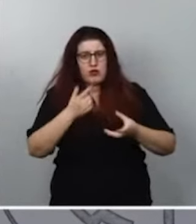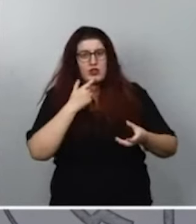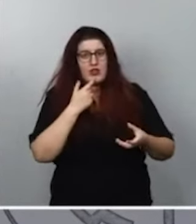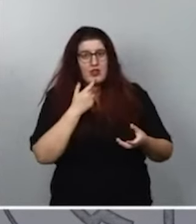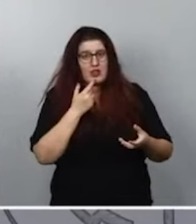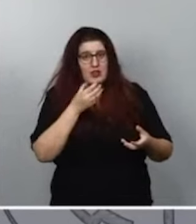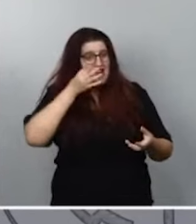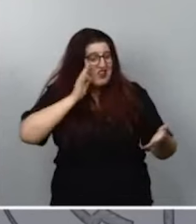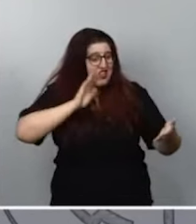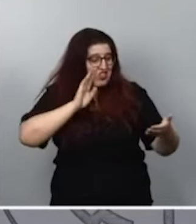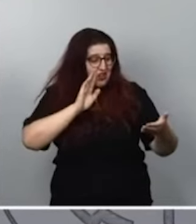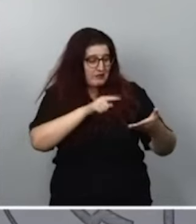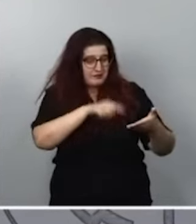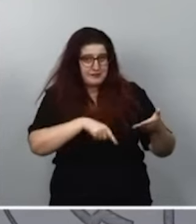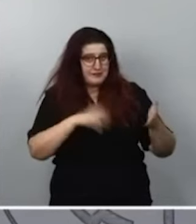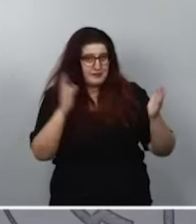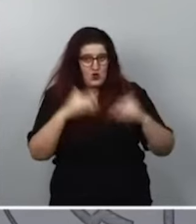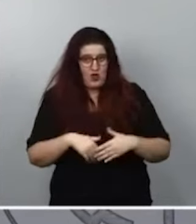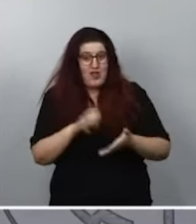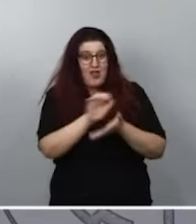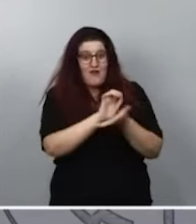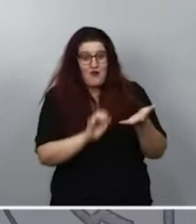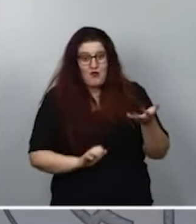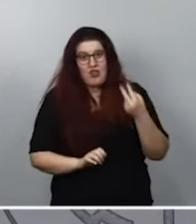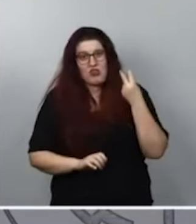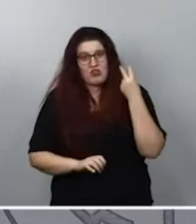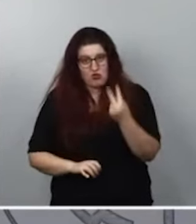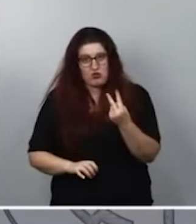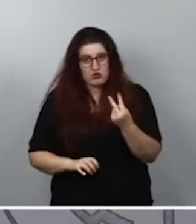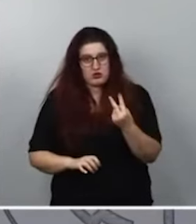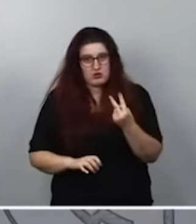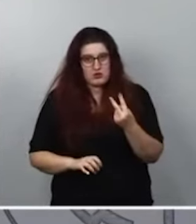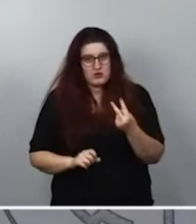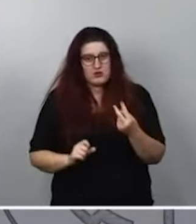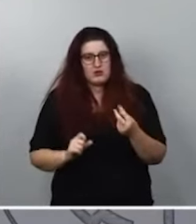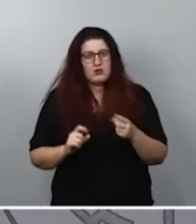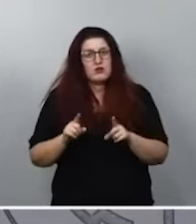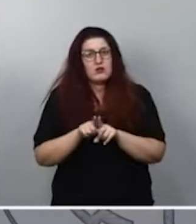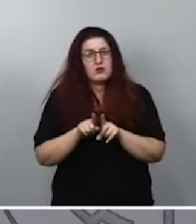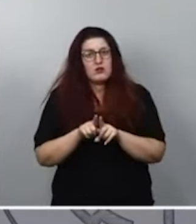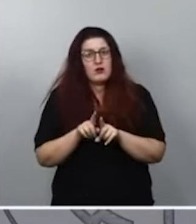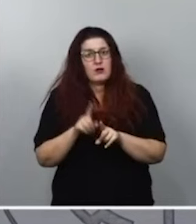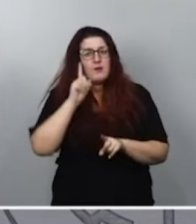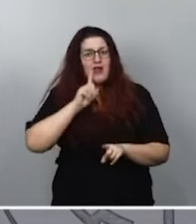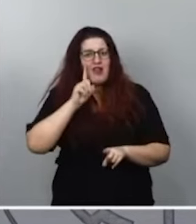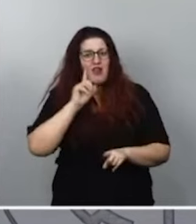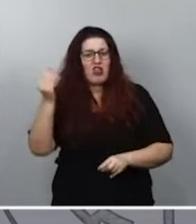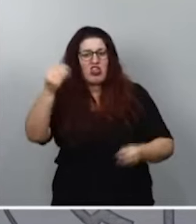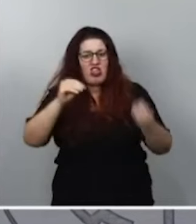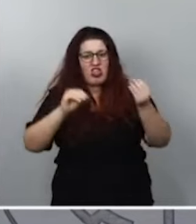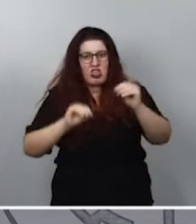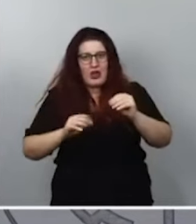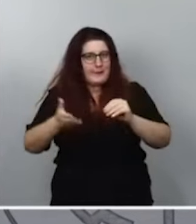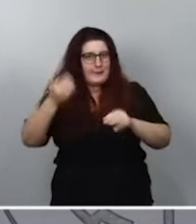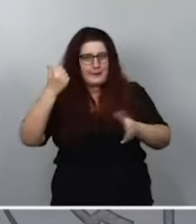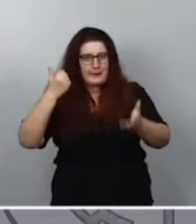nada. Es más, dos informes que han desmontado uno a uno los bulos y las